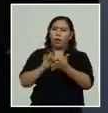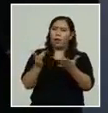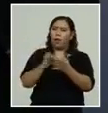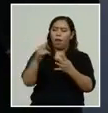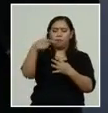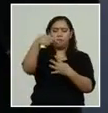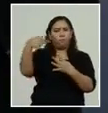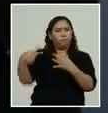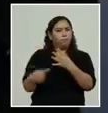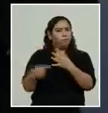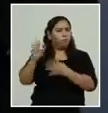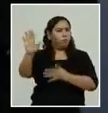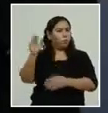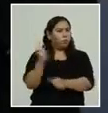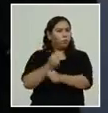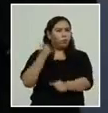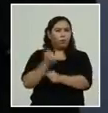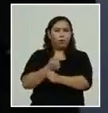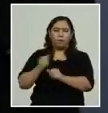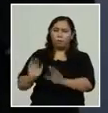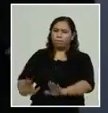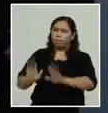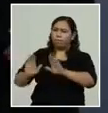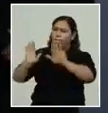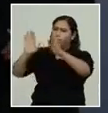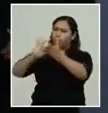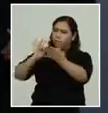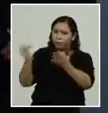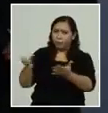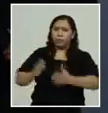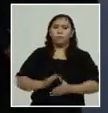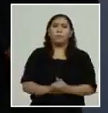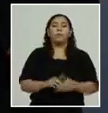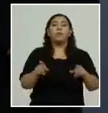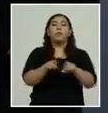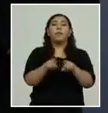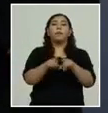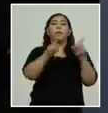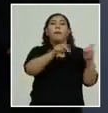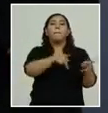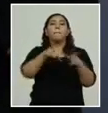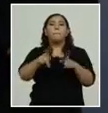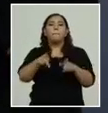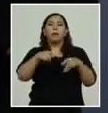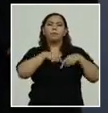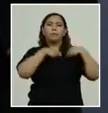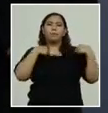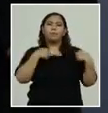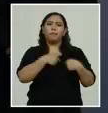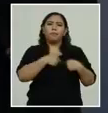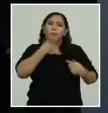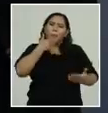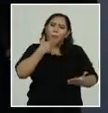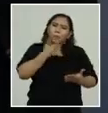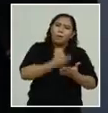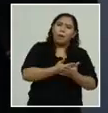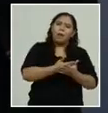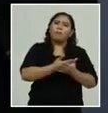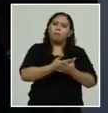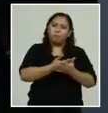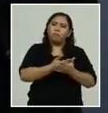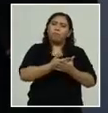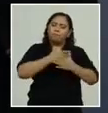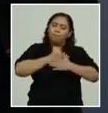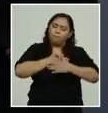también de igual forma a personas de buen corazón que han acudido al